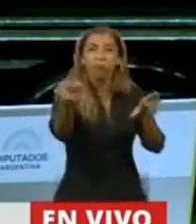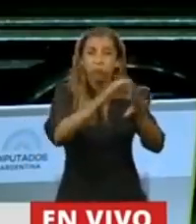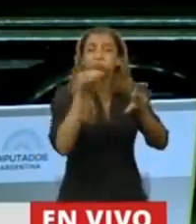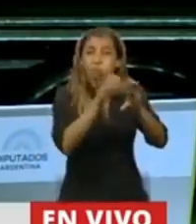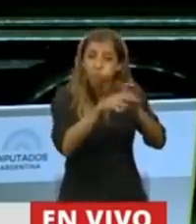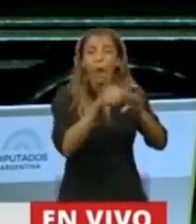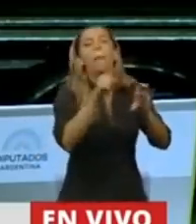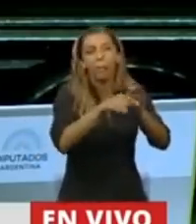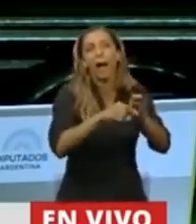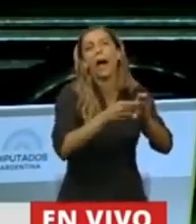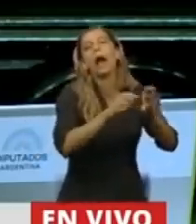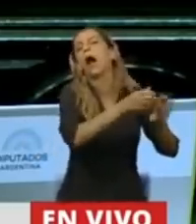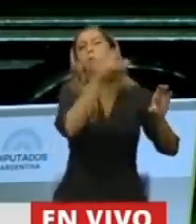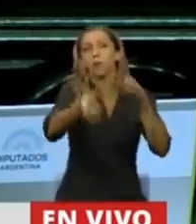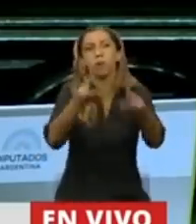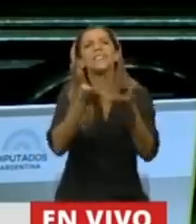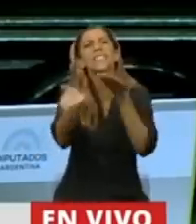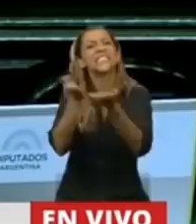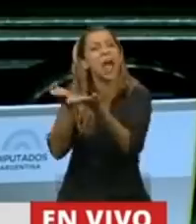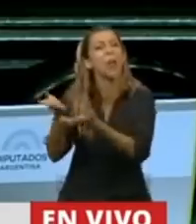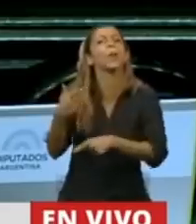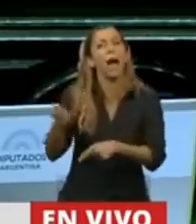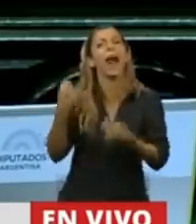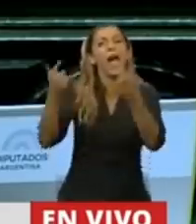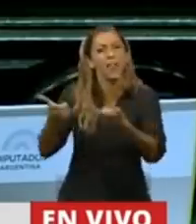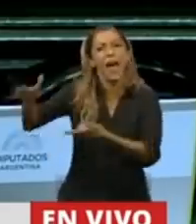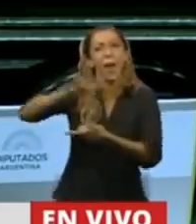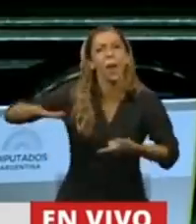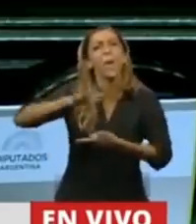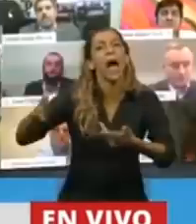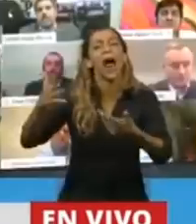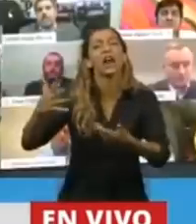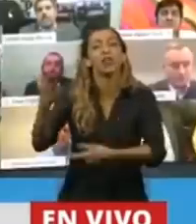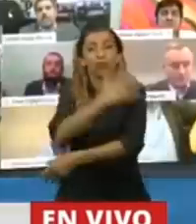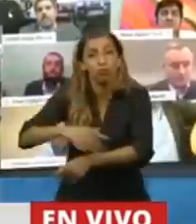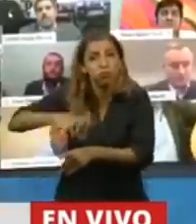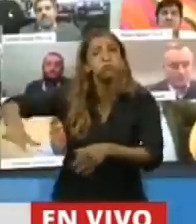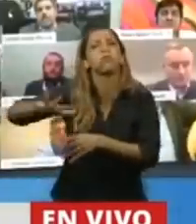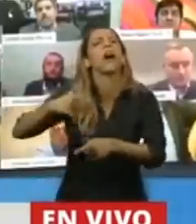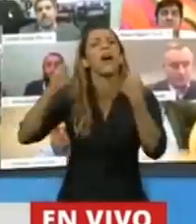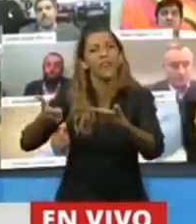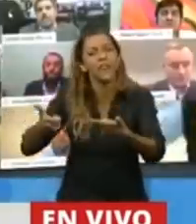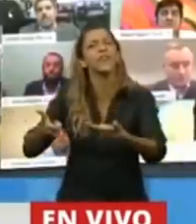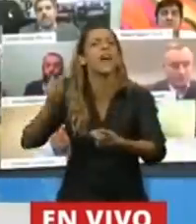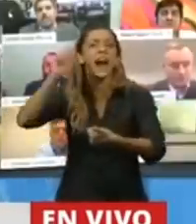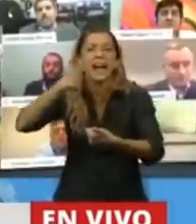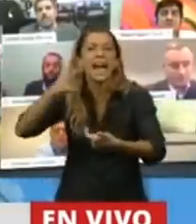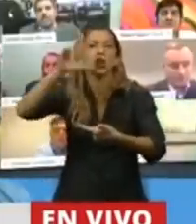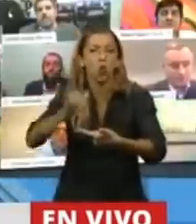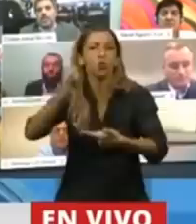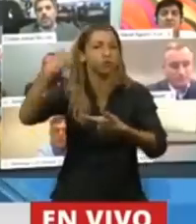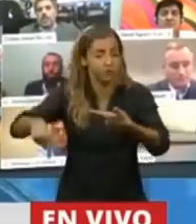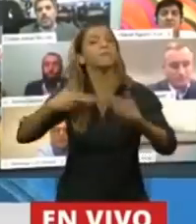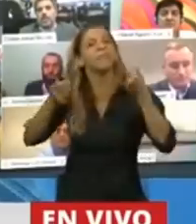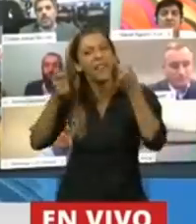servicios para terminar con el hacinamiento de nuestra gente en los barrios populares. Ahí sí voy a creer que realmente la clase política ha madurado. Hasta